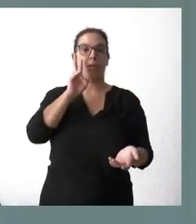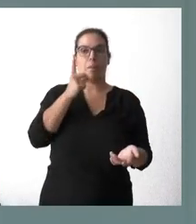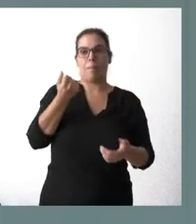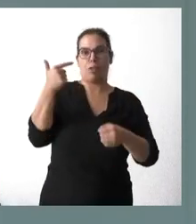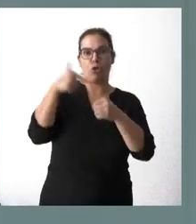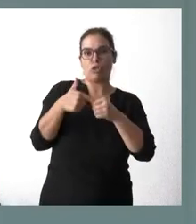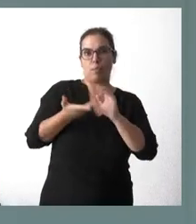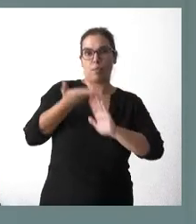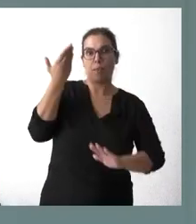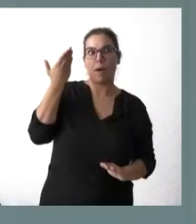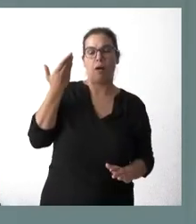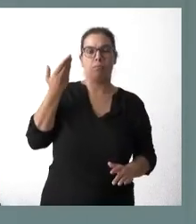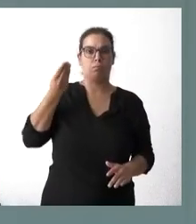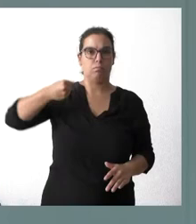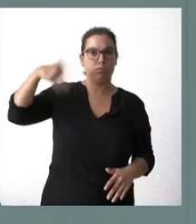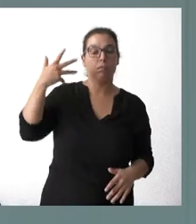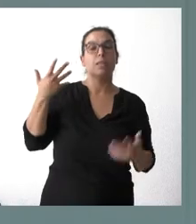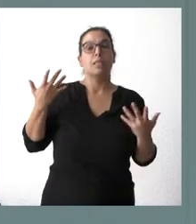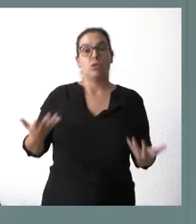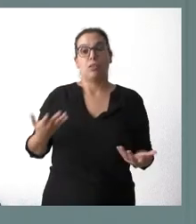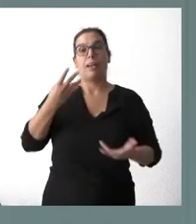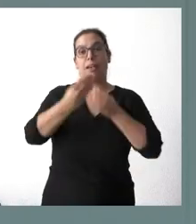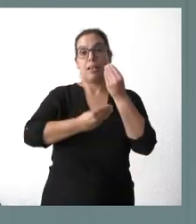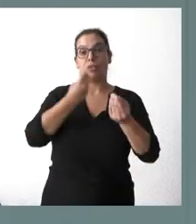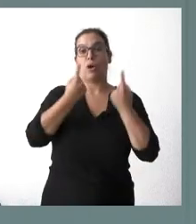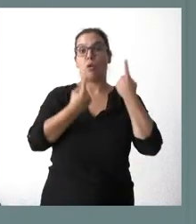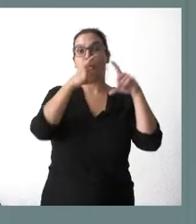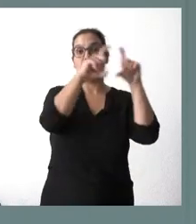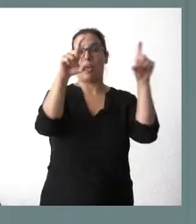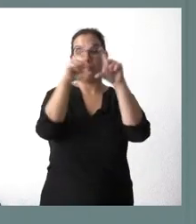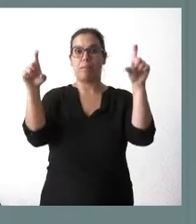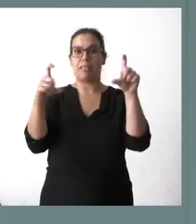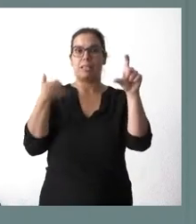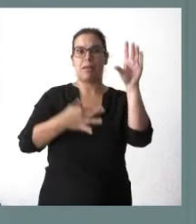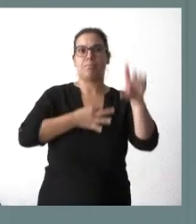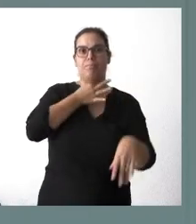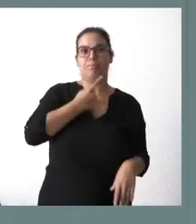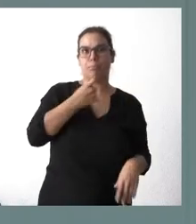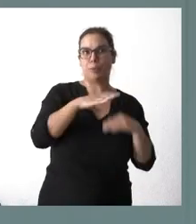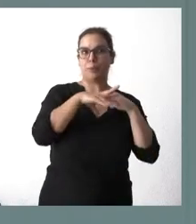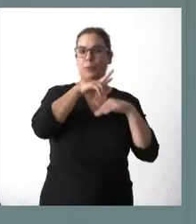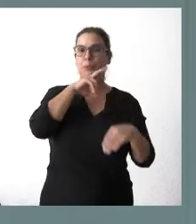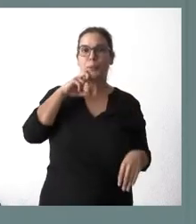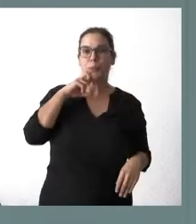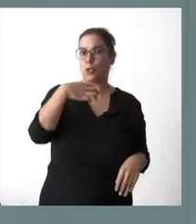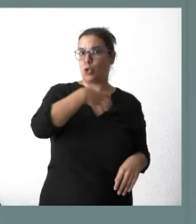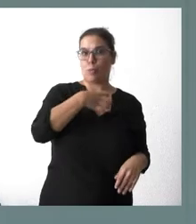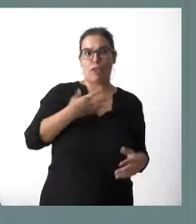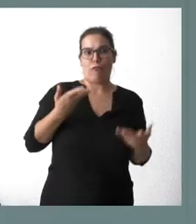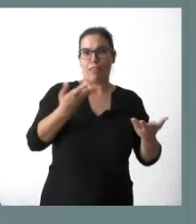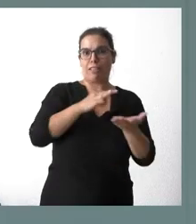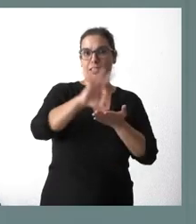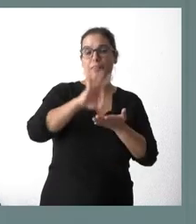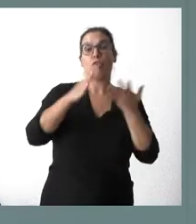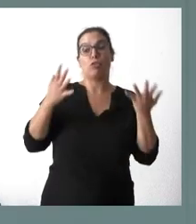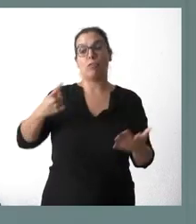combustibles tan importante y que lo que ha hecho es que algunas de estas empresas pasan serias dificultades para su sustentimiento, para poder seguir prestando este servicio y, por tanto,